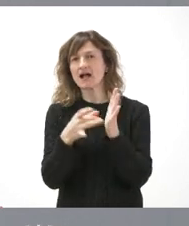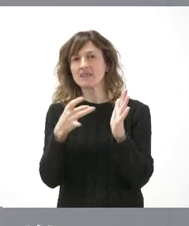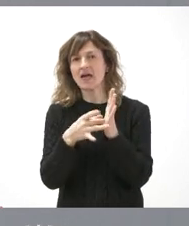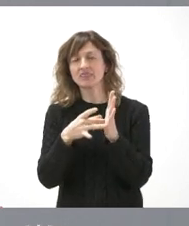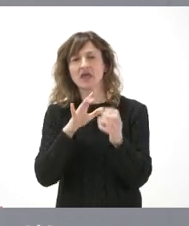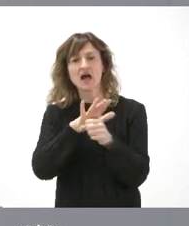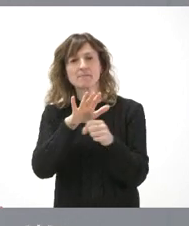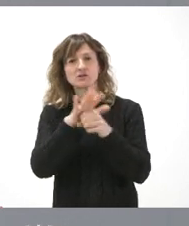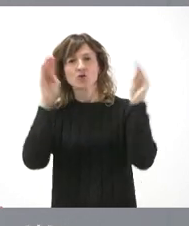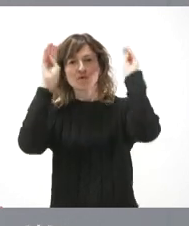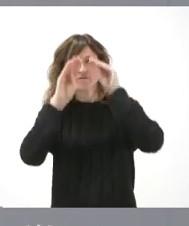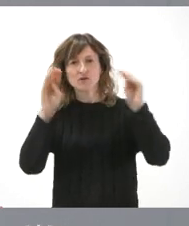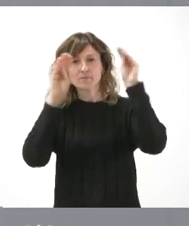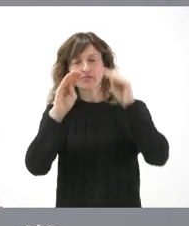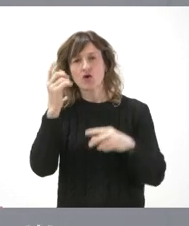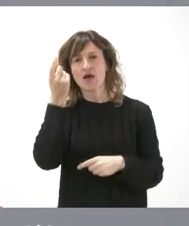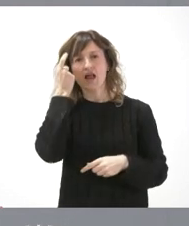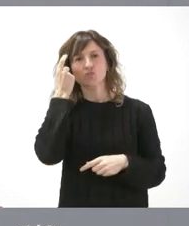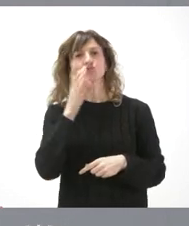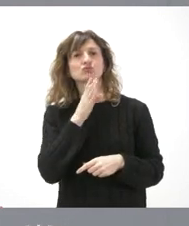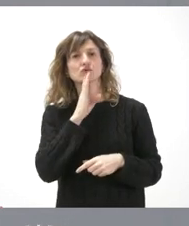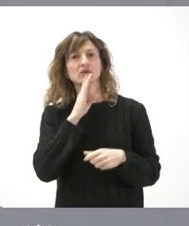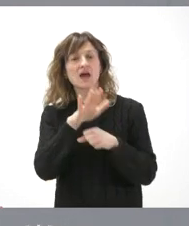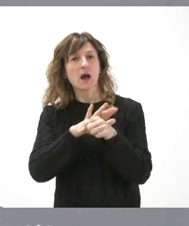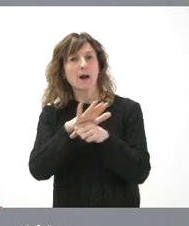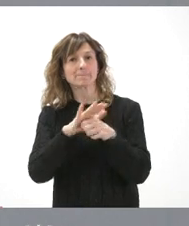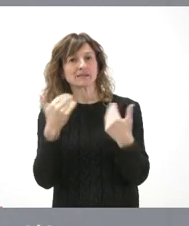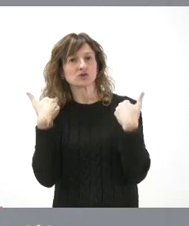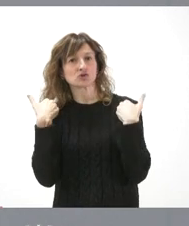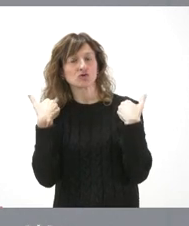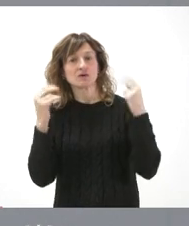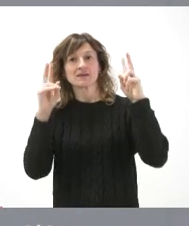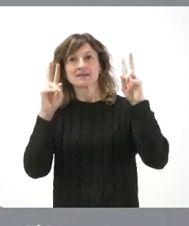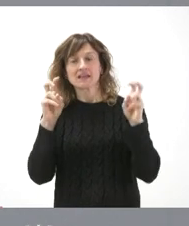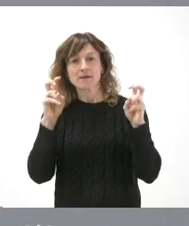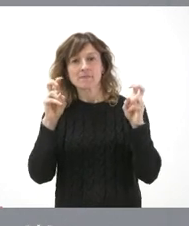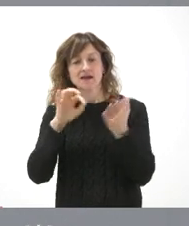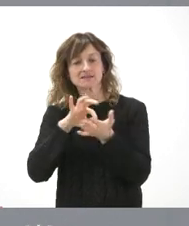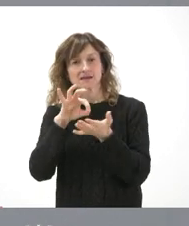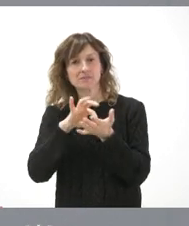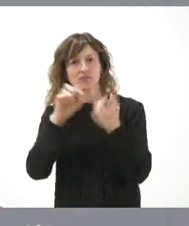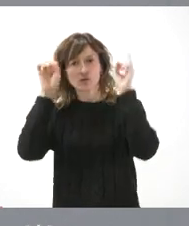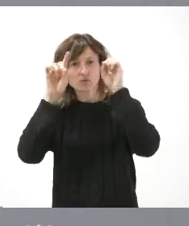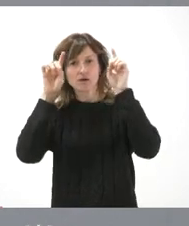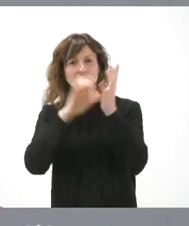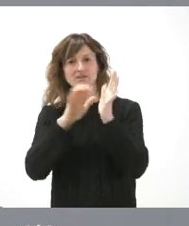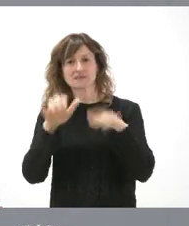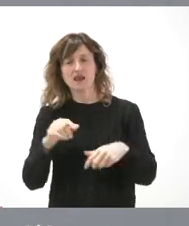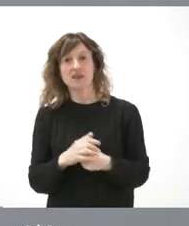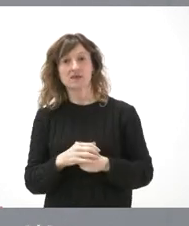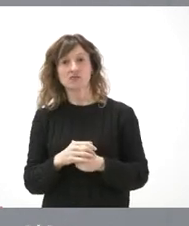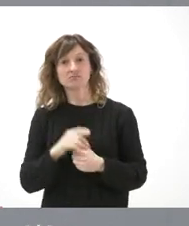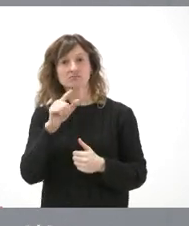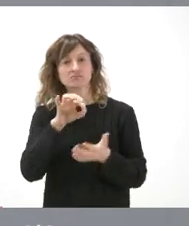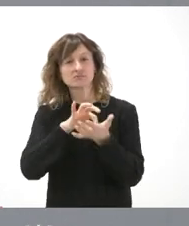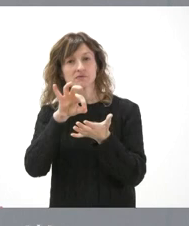ámbito de la formación de los alumnos en el ámbito que nos corresponde, que es la prestación de este servicio educativo en Castilla y León, donde Castilla y León tiene